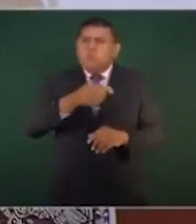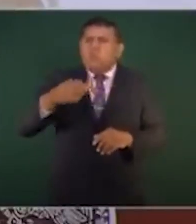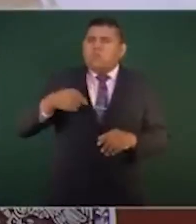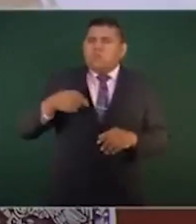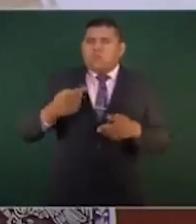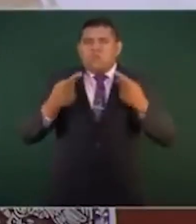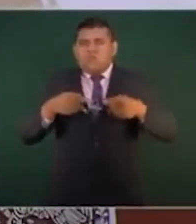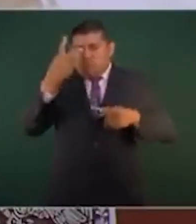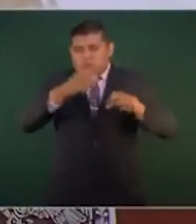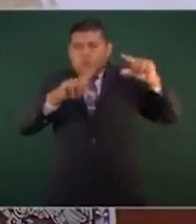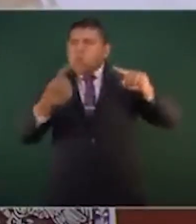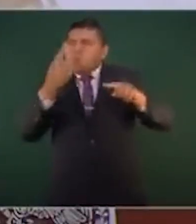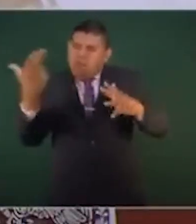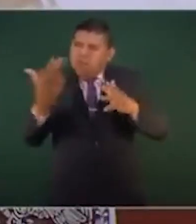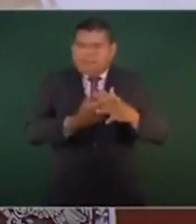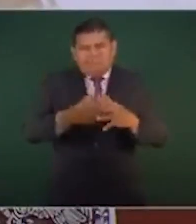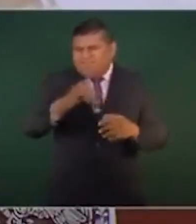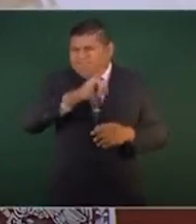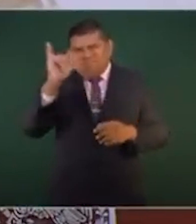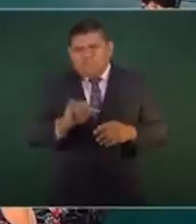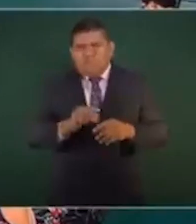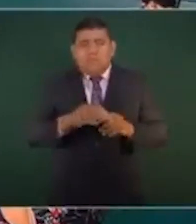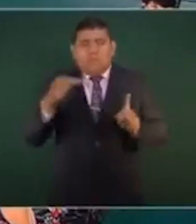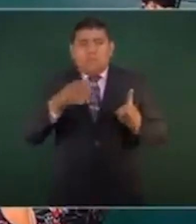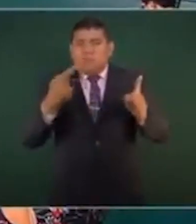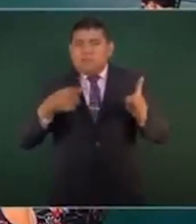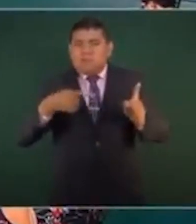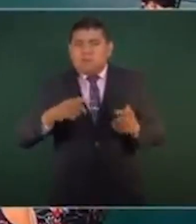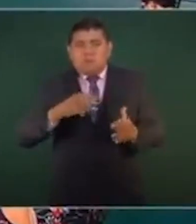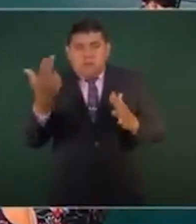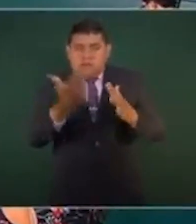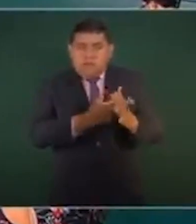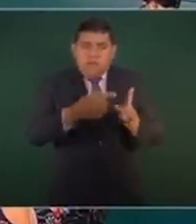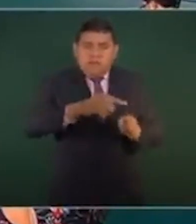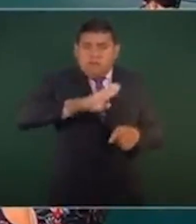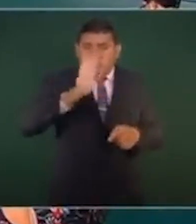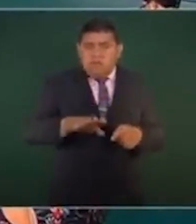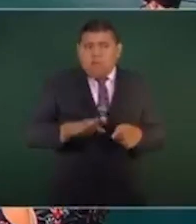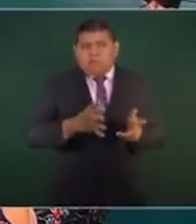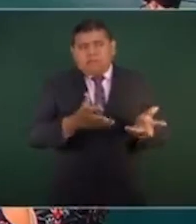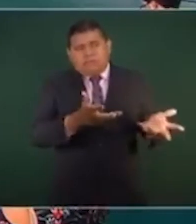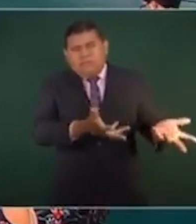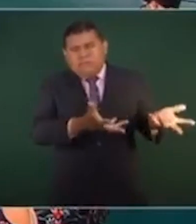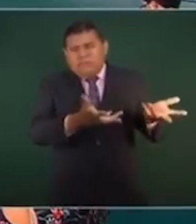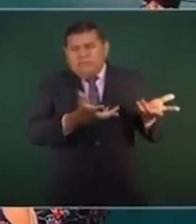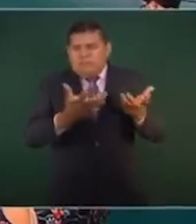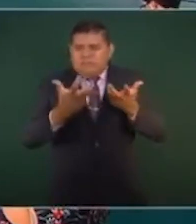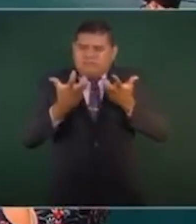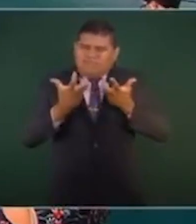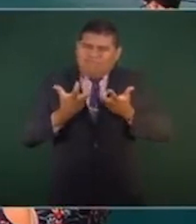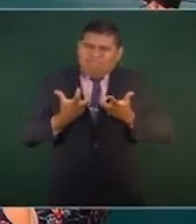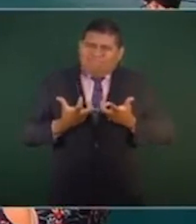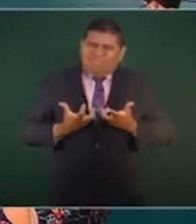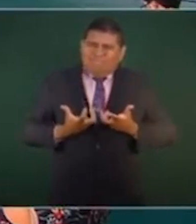señaló que el tratamiento de información de algunos medios y comunicadores como Loret de Mola y Ciro Gómez Leiva sobre casos como el asesinato del